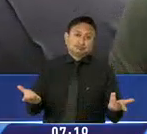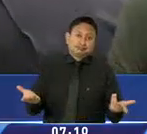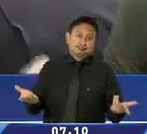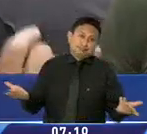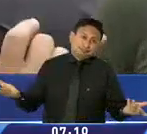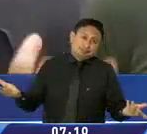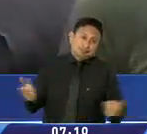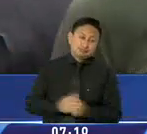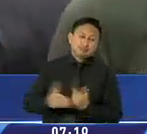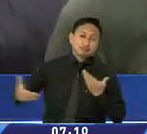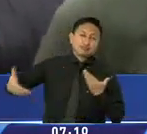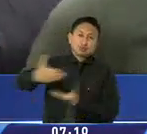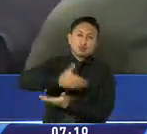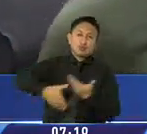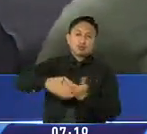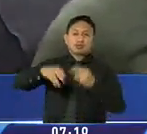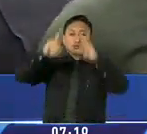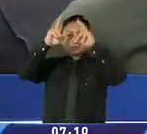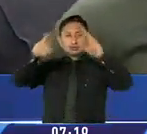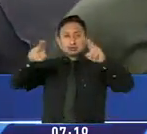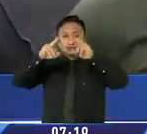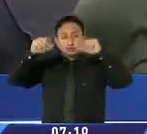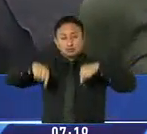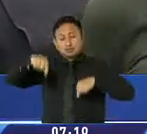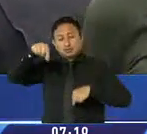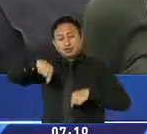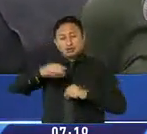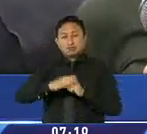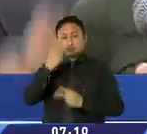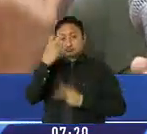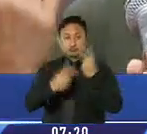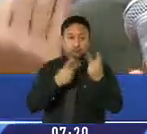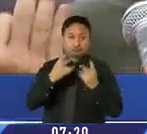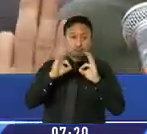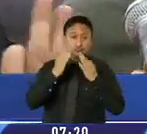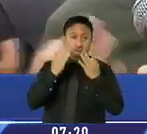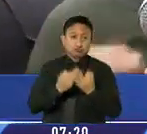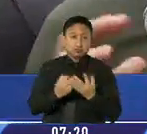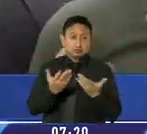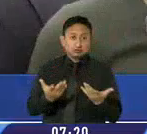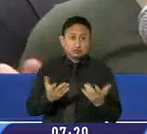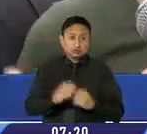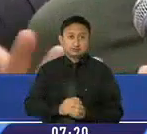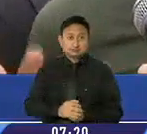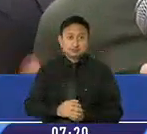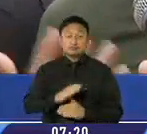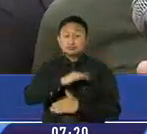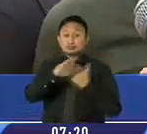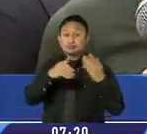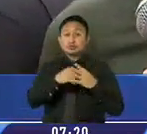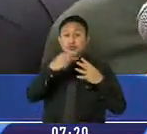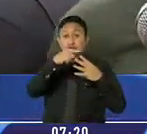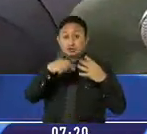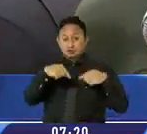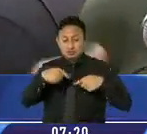comercio, navidades, gente que viene a visitar a sus familiares que han estado fuera, todo esto lo estamos esperando. Pero como lo